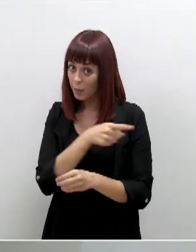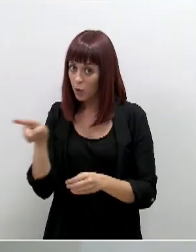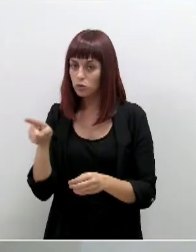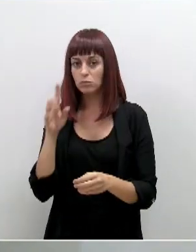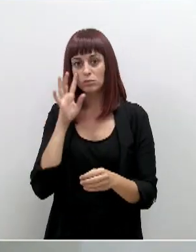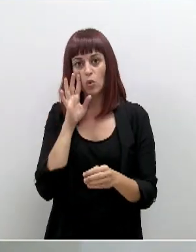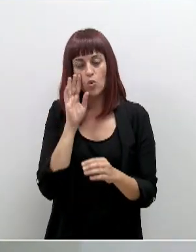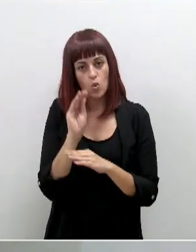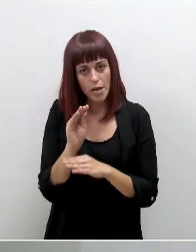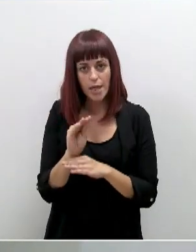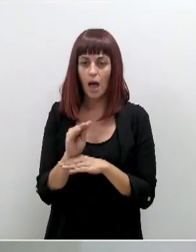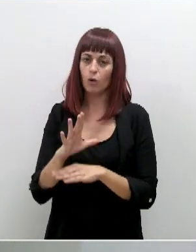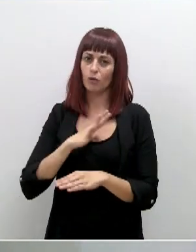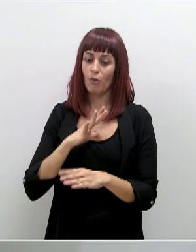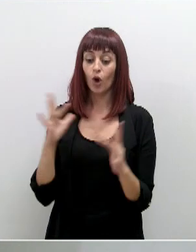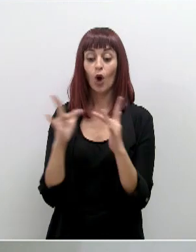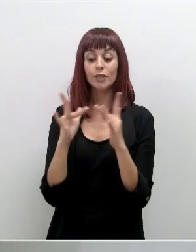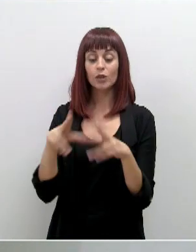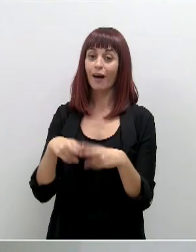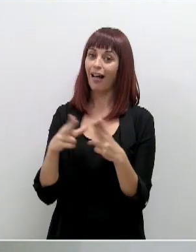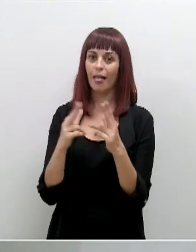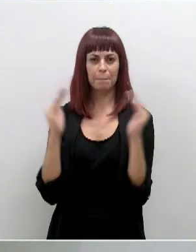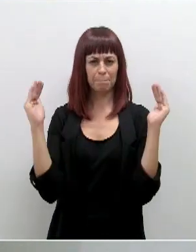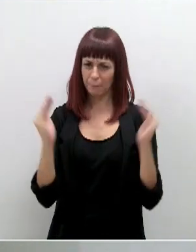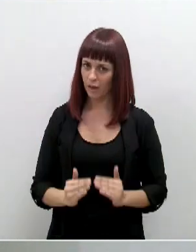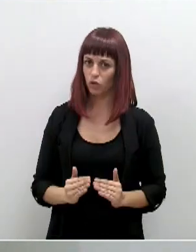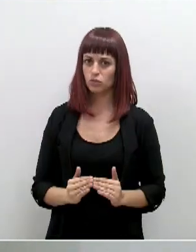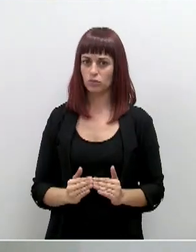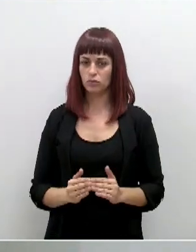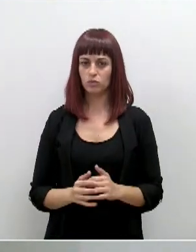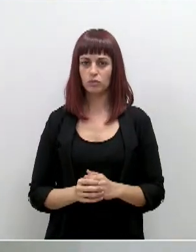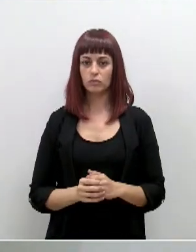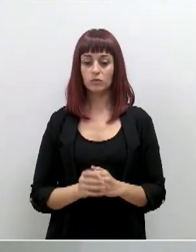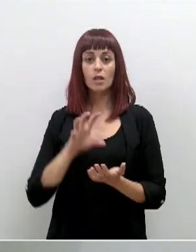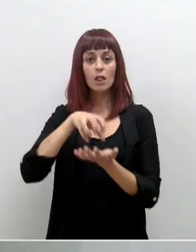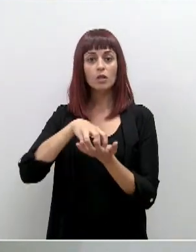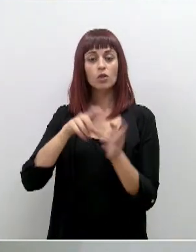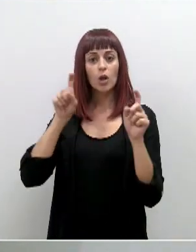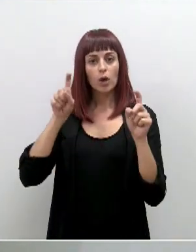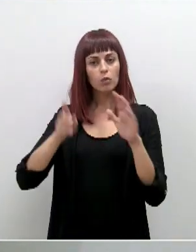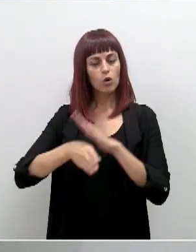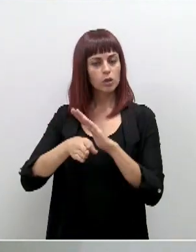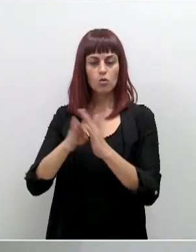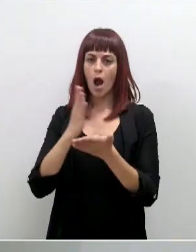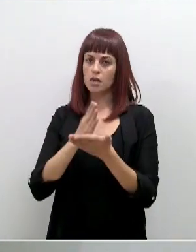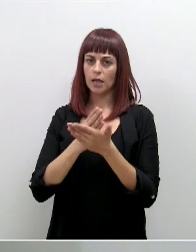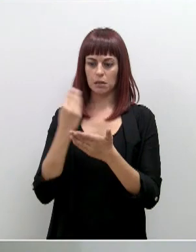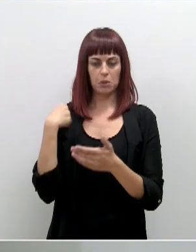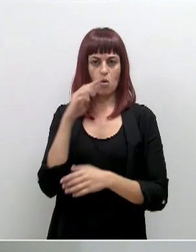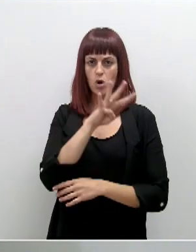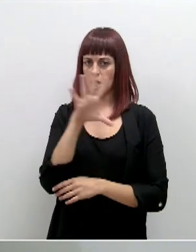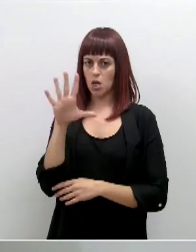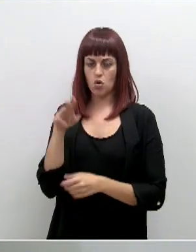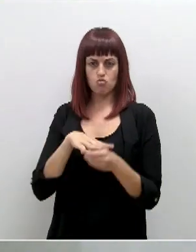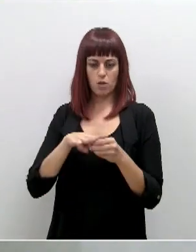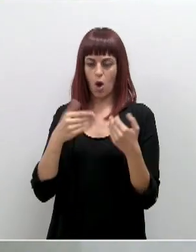prudencia y reducir el contacto social aún más si cabe. Los centros educativos continuarán sus clases en los 45 municipios